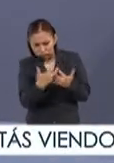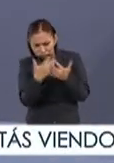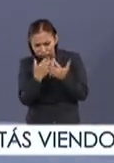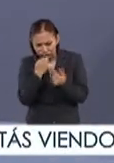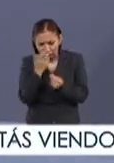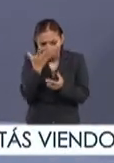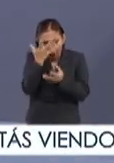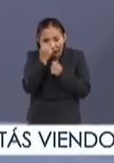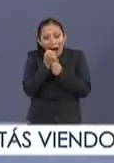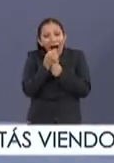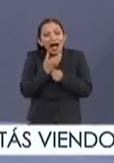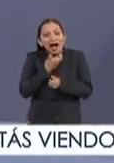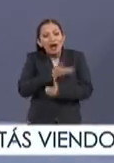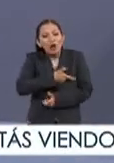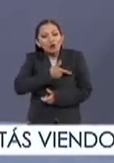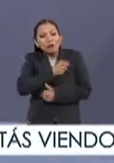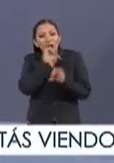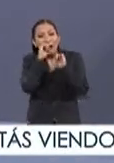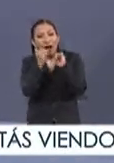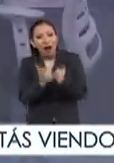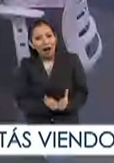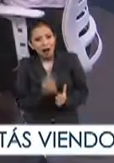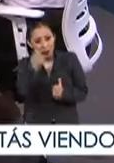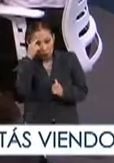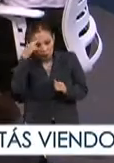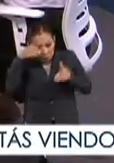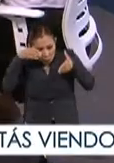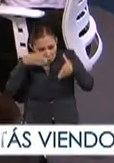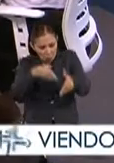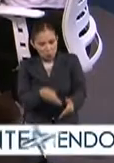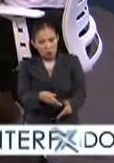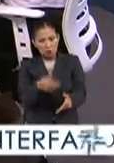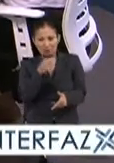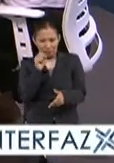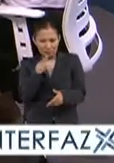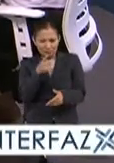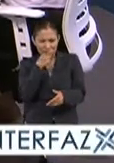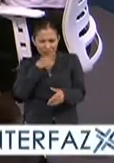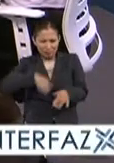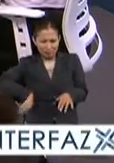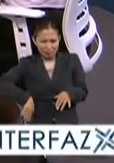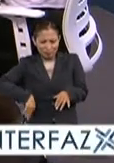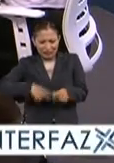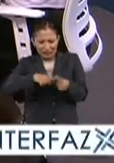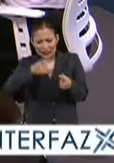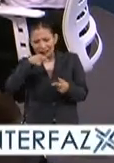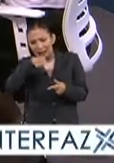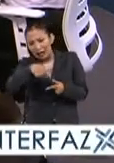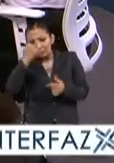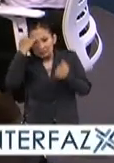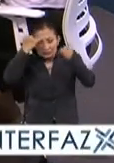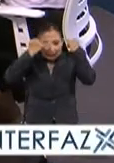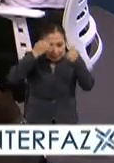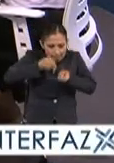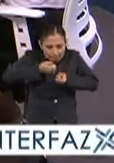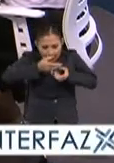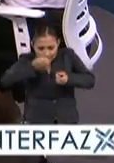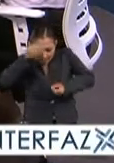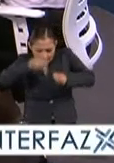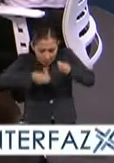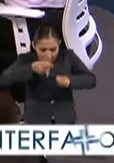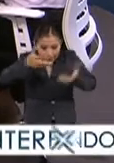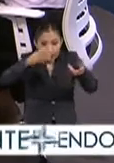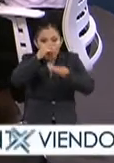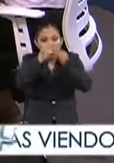los niños cuando adoptan este tipo de artes la concentración como bien lo decías la creatividad que puedes expresar y